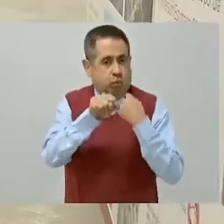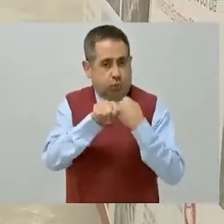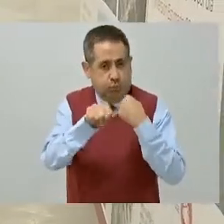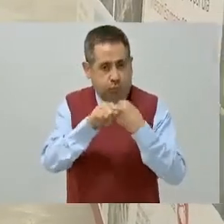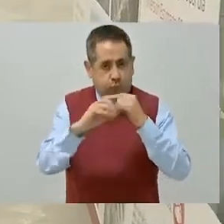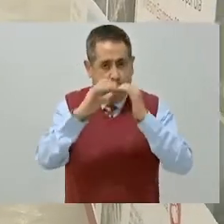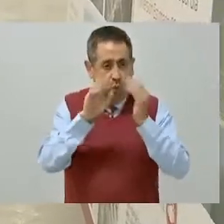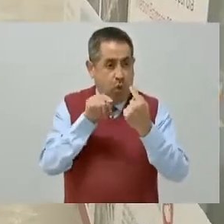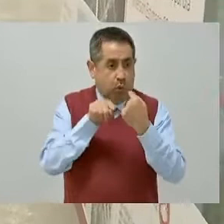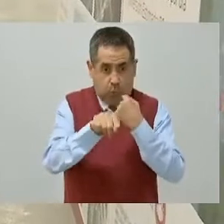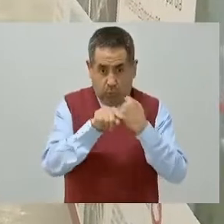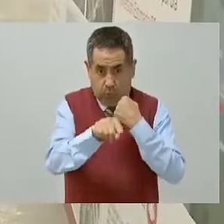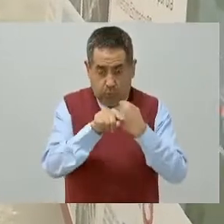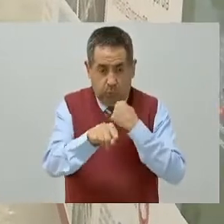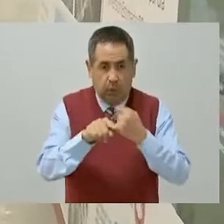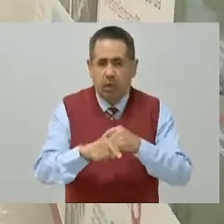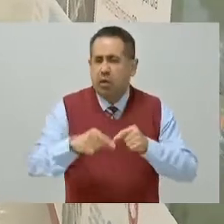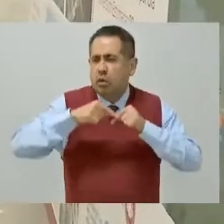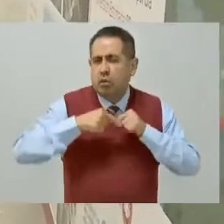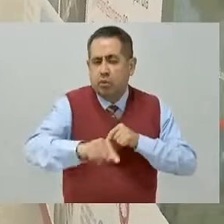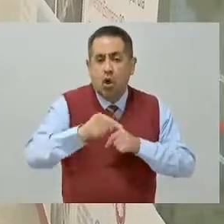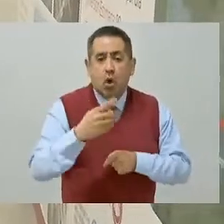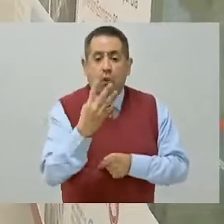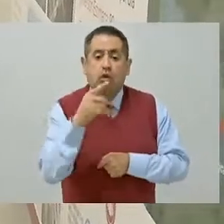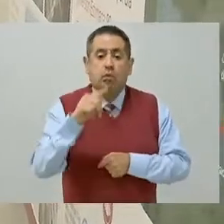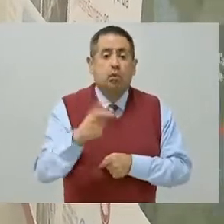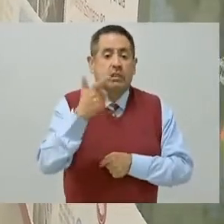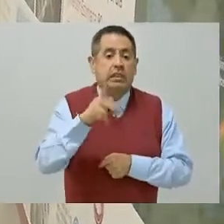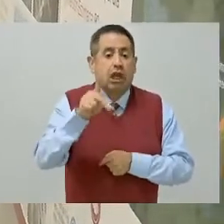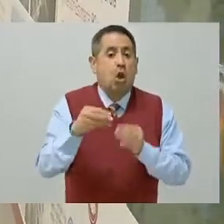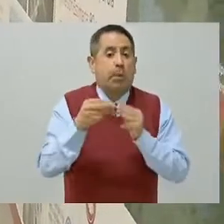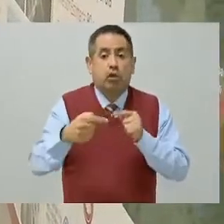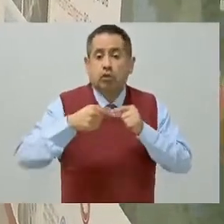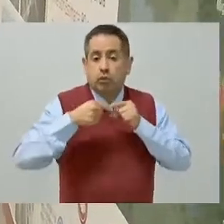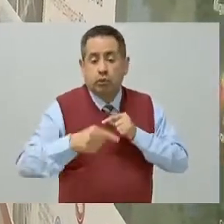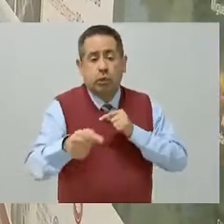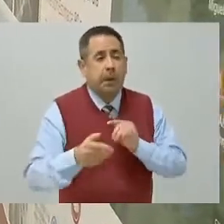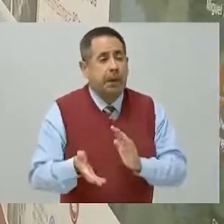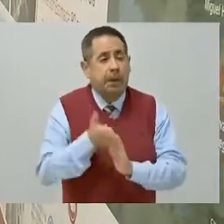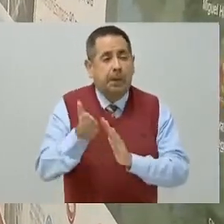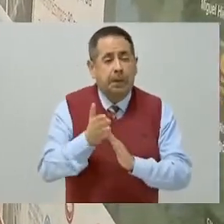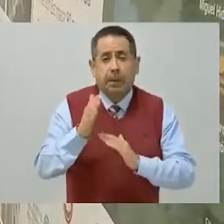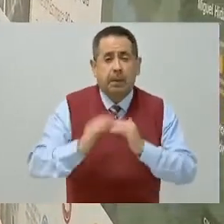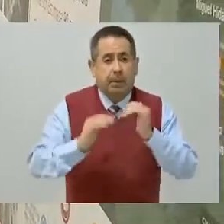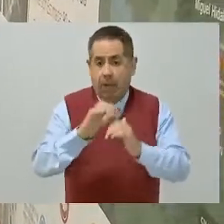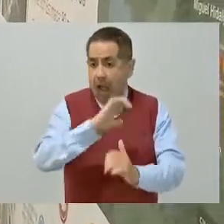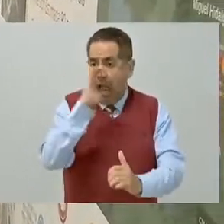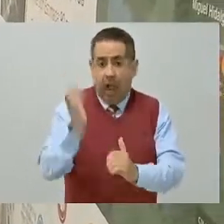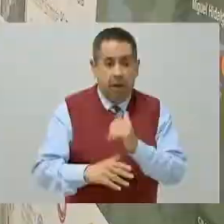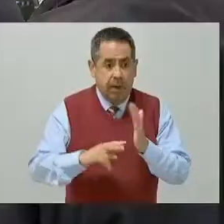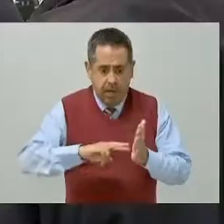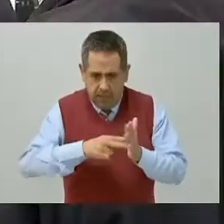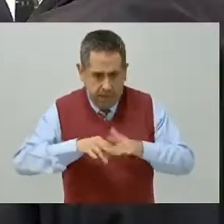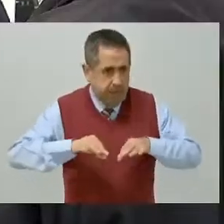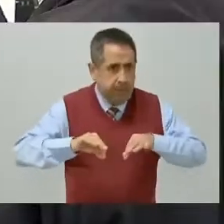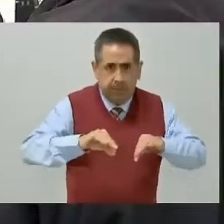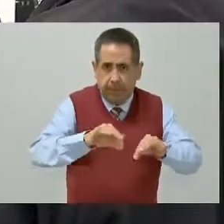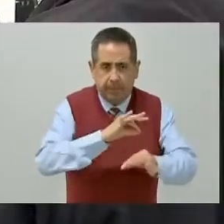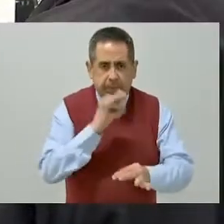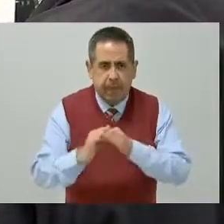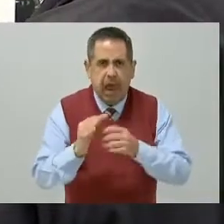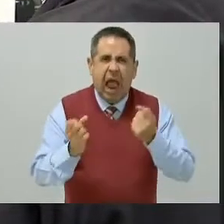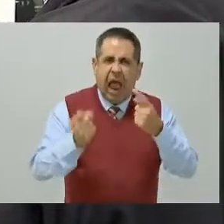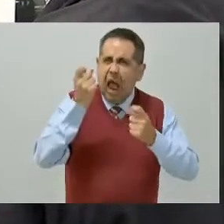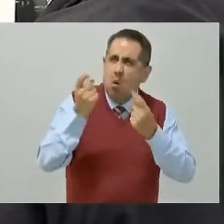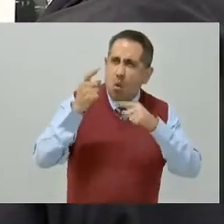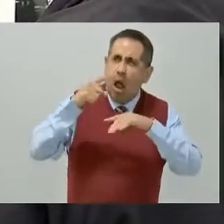como comenté, una extensión de 4.7 kilómetros, la obra civil ha quedado totalmente terminada, habían algunas filtraciones